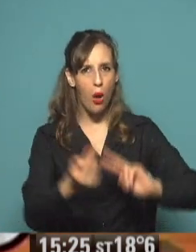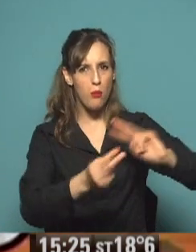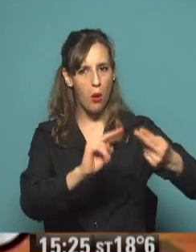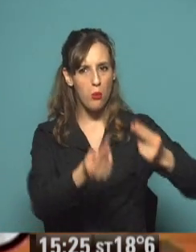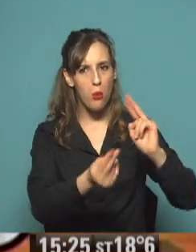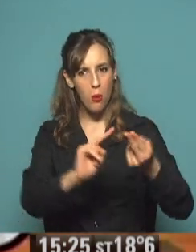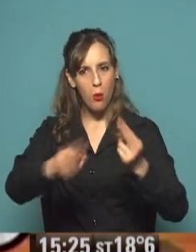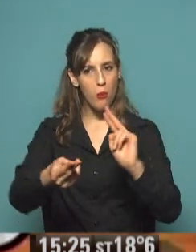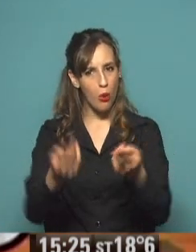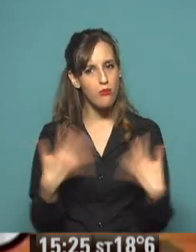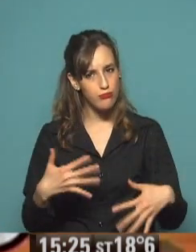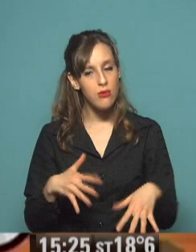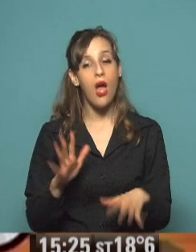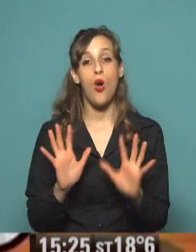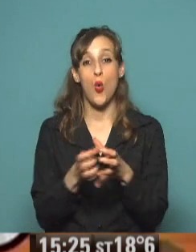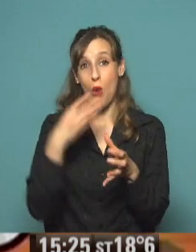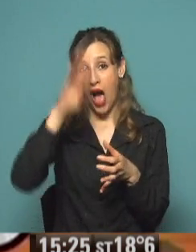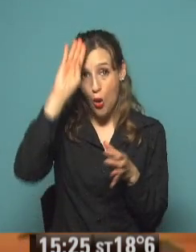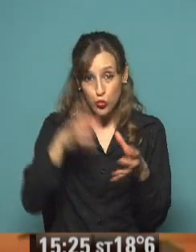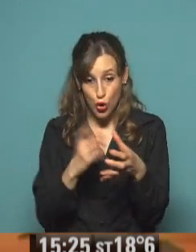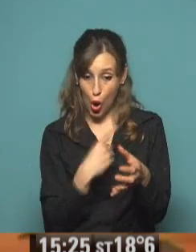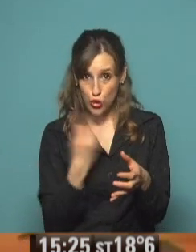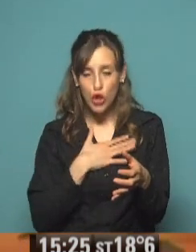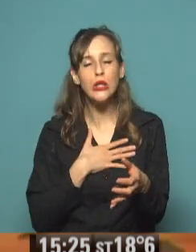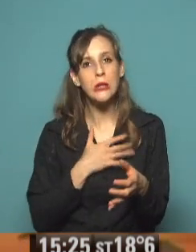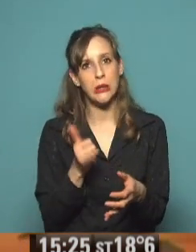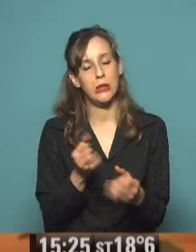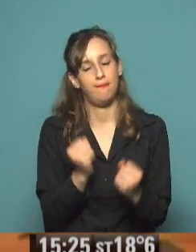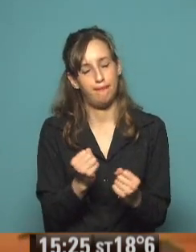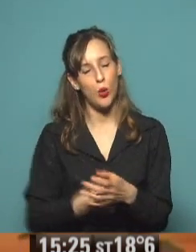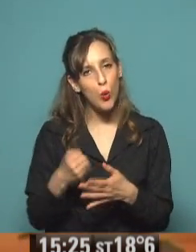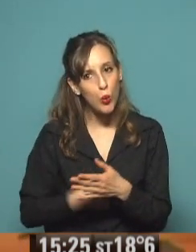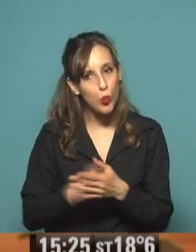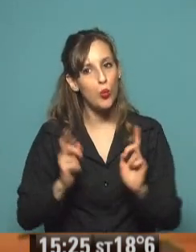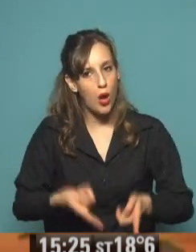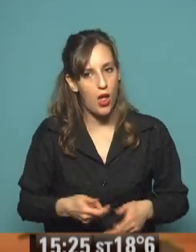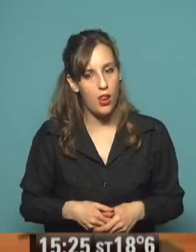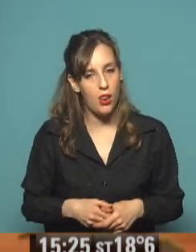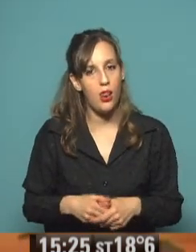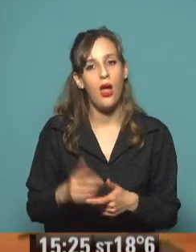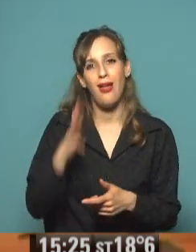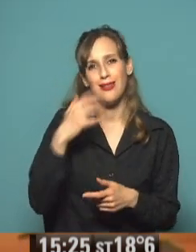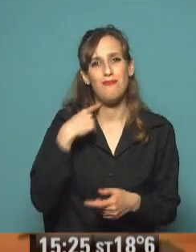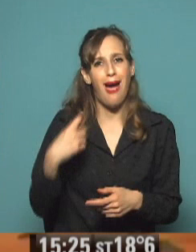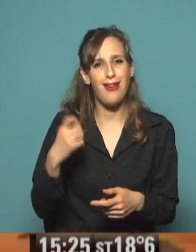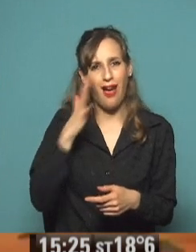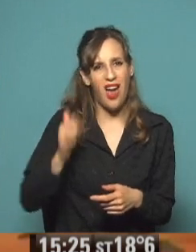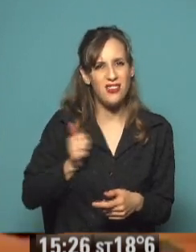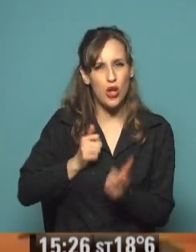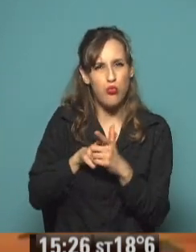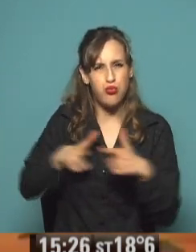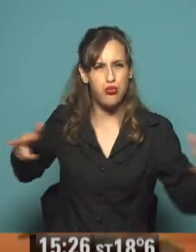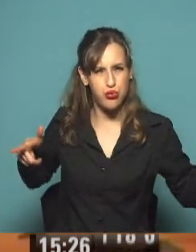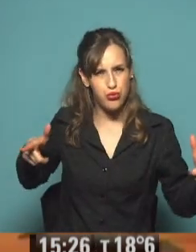tiempo. Mis gauchos se portaron como verdaderos campeones de la libertad, haciéndole frente a un ejército mejor preparado y muy numeroso.